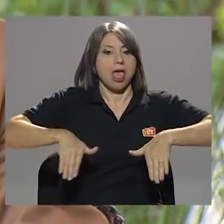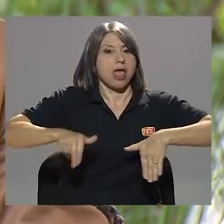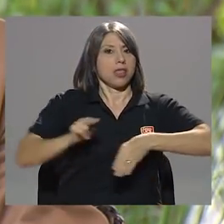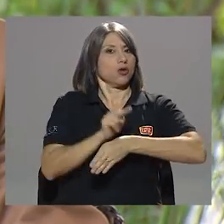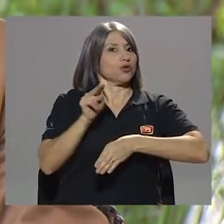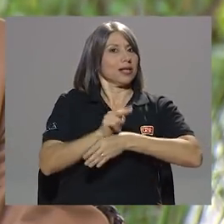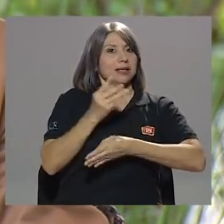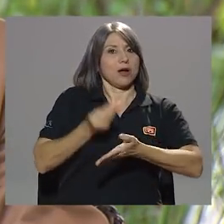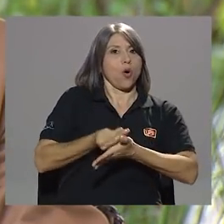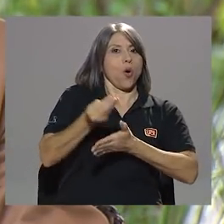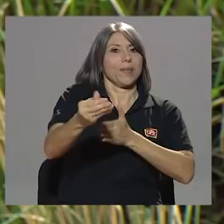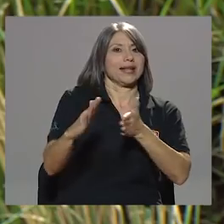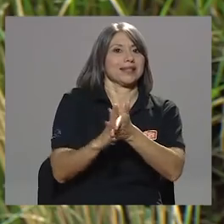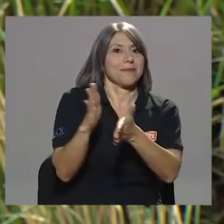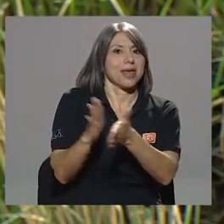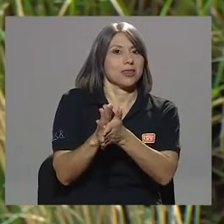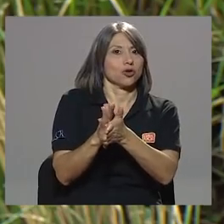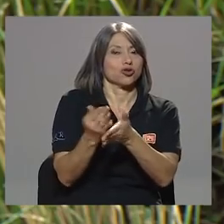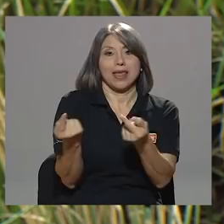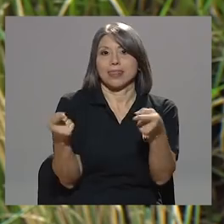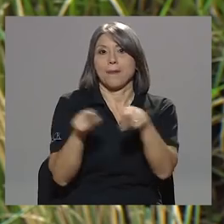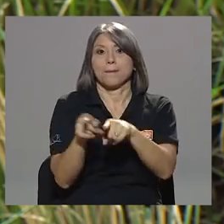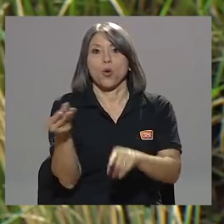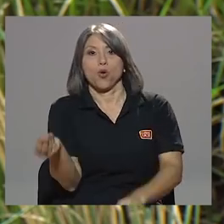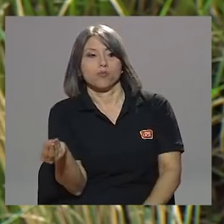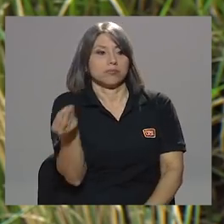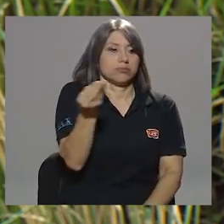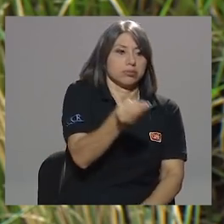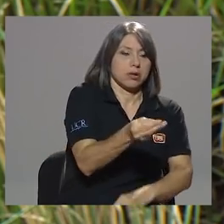ni para que fueran devueltos al banco.